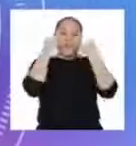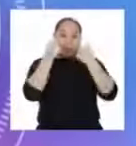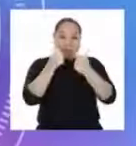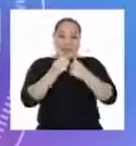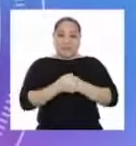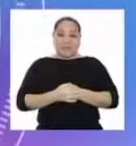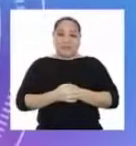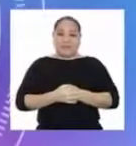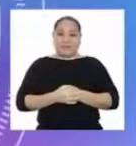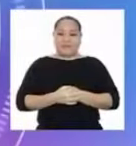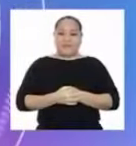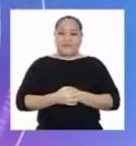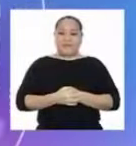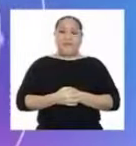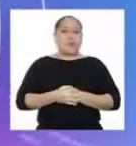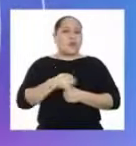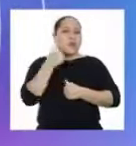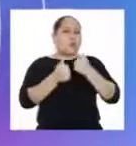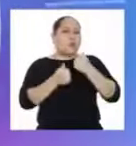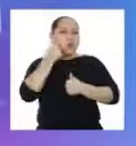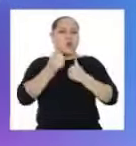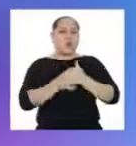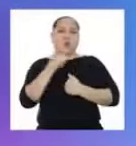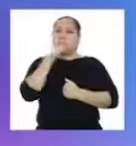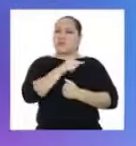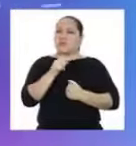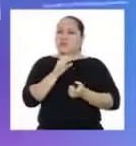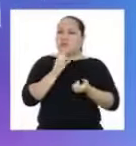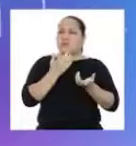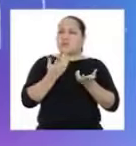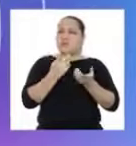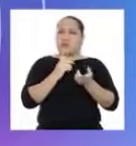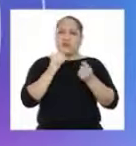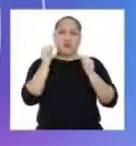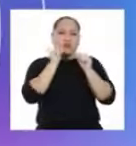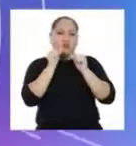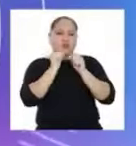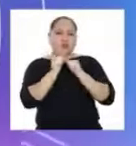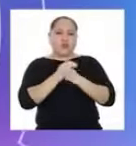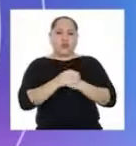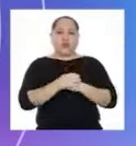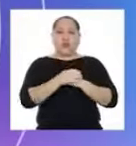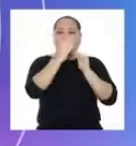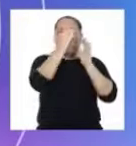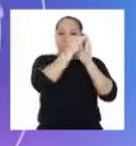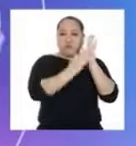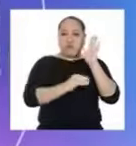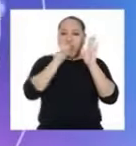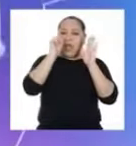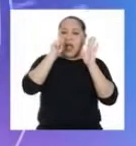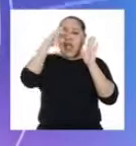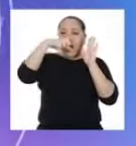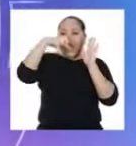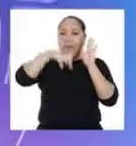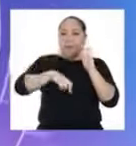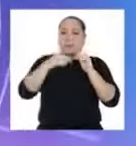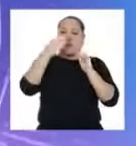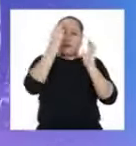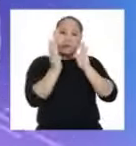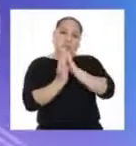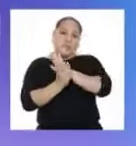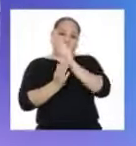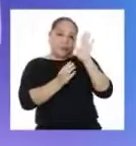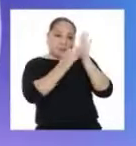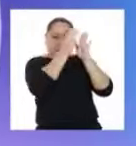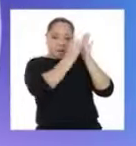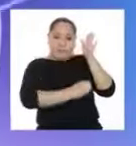¡Bien! ¿Y cuáles serían las variables? Tipos de aplicativos para videollamar